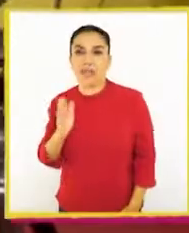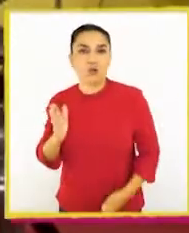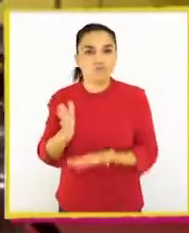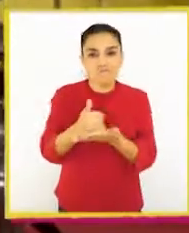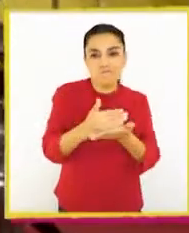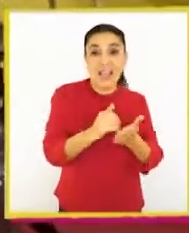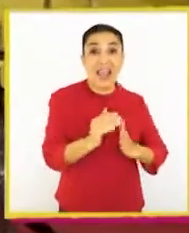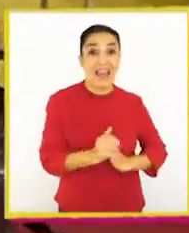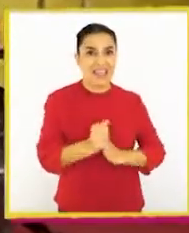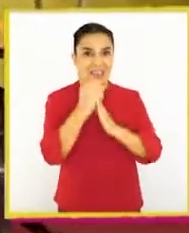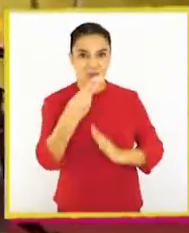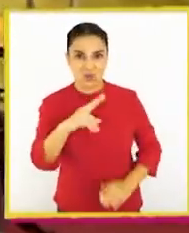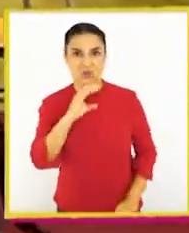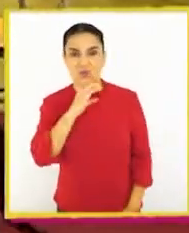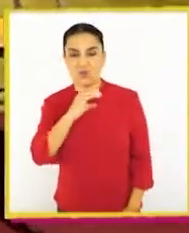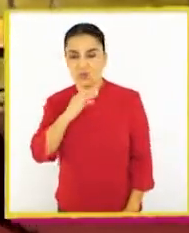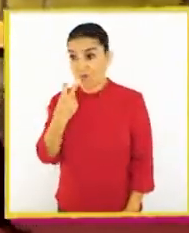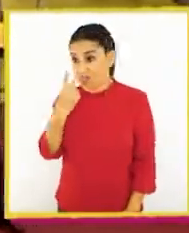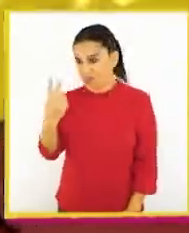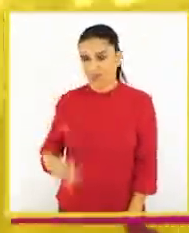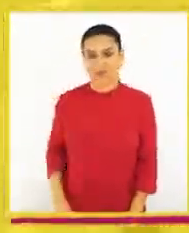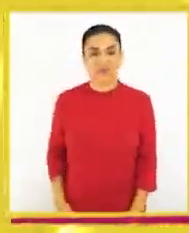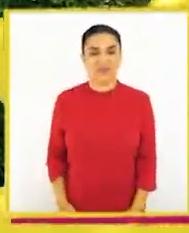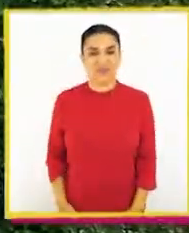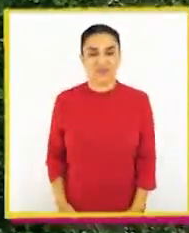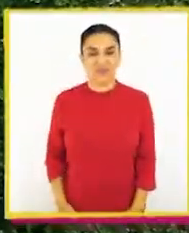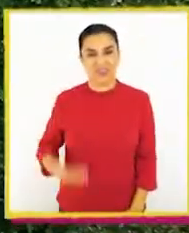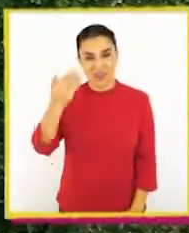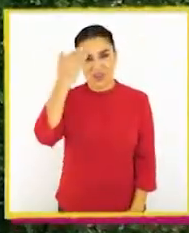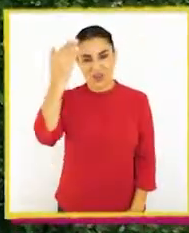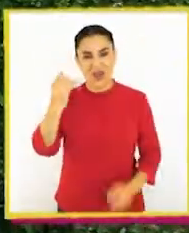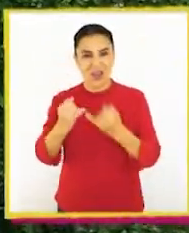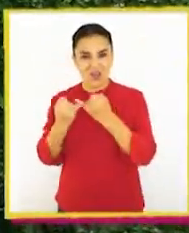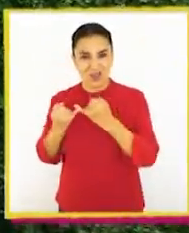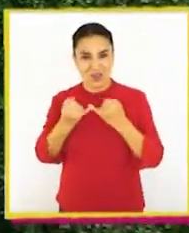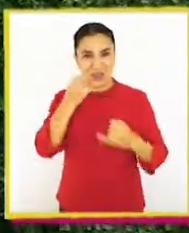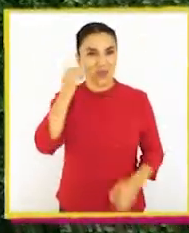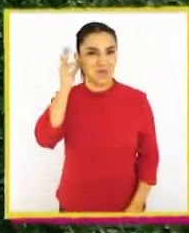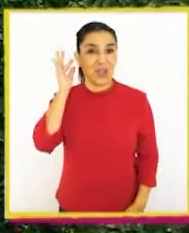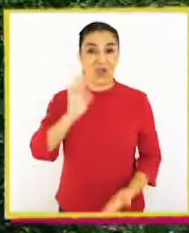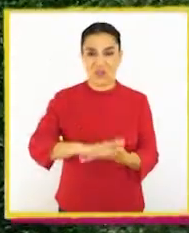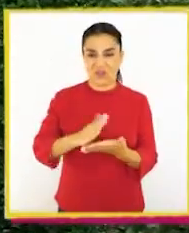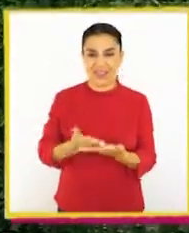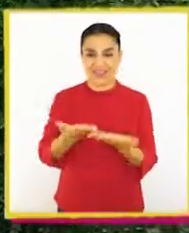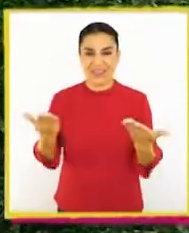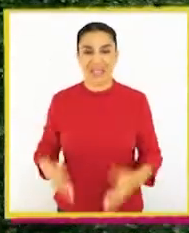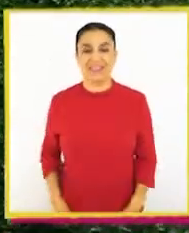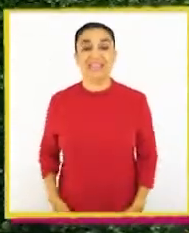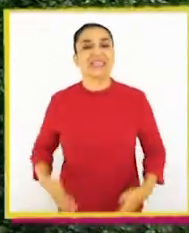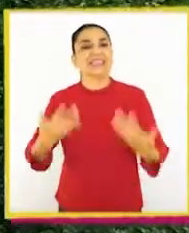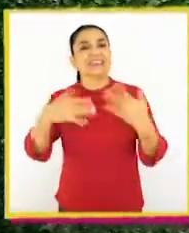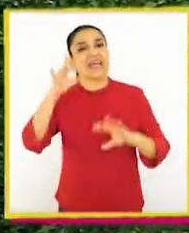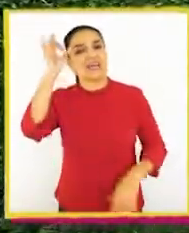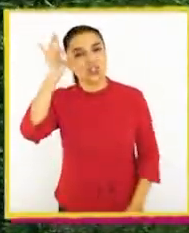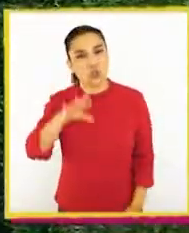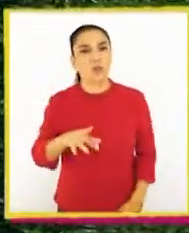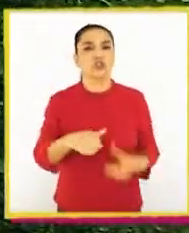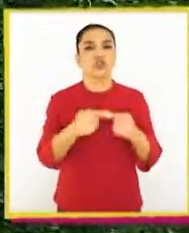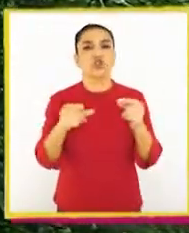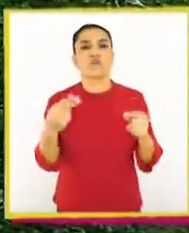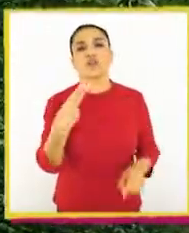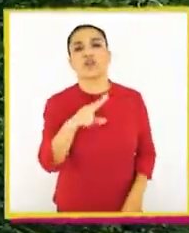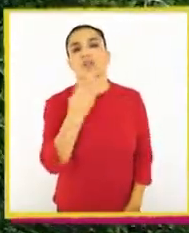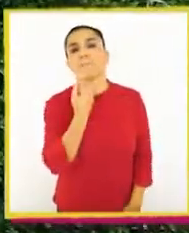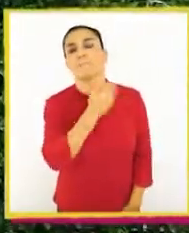formas de liderar un curso. ¡Veamos! ¡Hola, amigos y amigas! ¿Cómo están? Ya supe lo del sobrino de Maka.